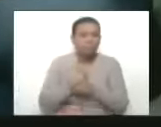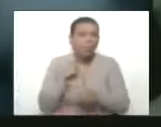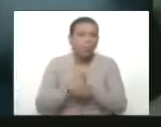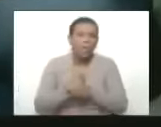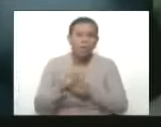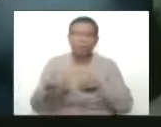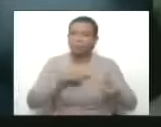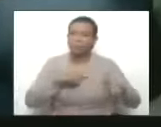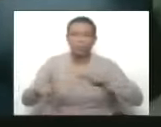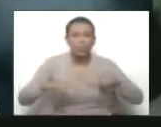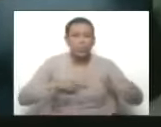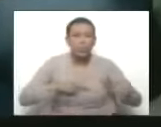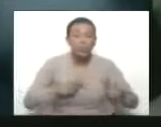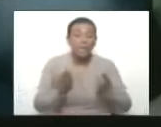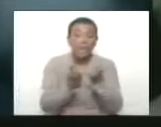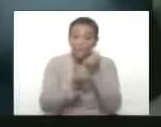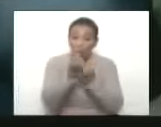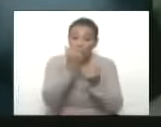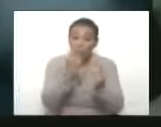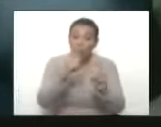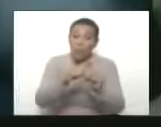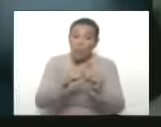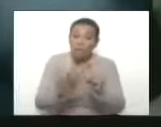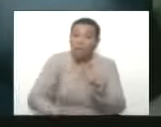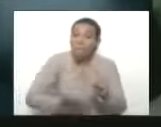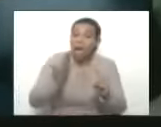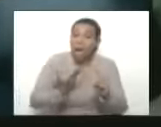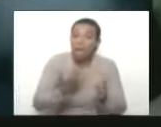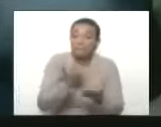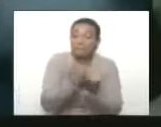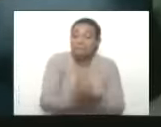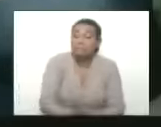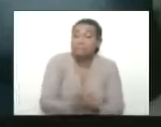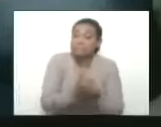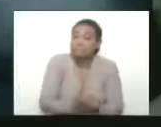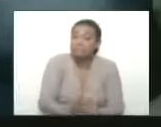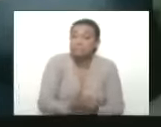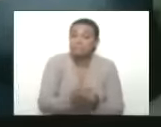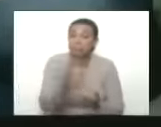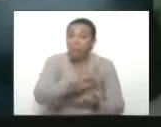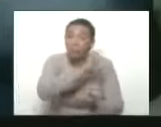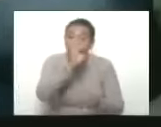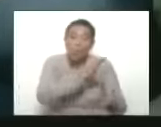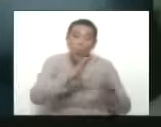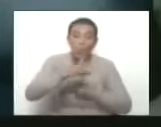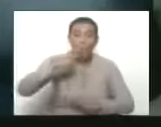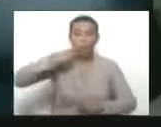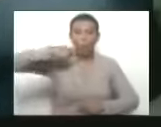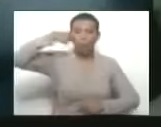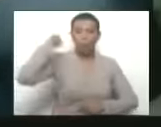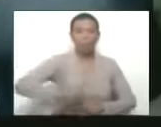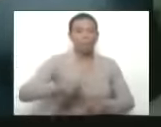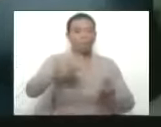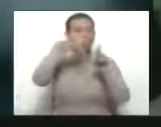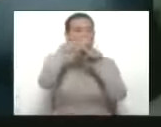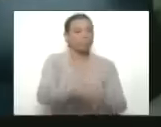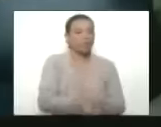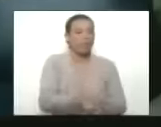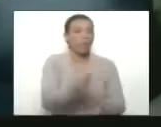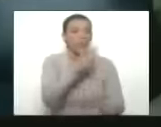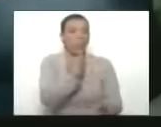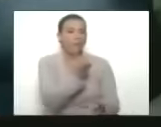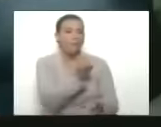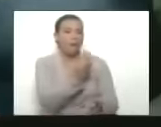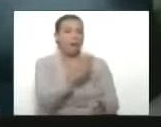económico ha sido digamos uno de los aspectos donde más se ha impuesto la cultura patriarcal así que si